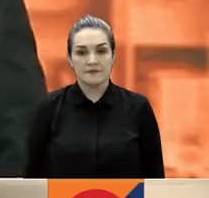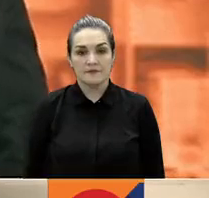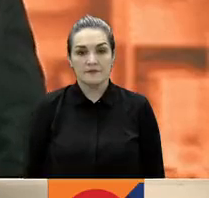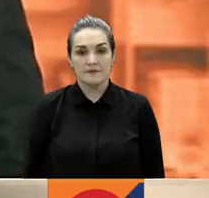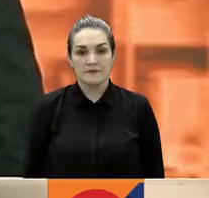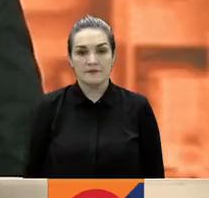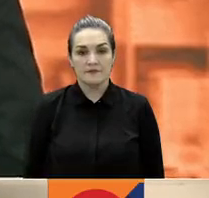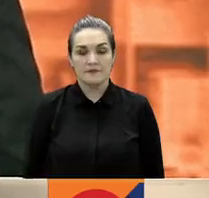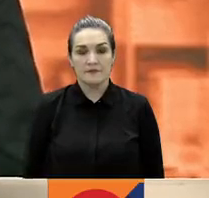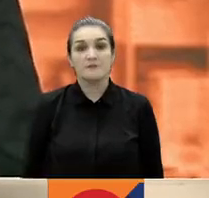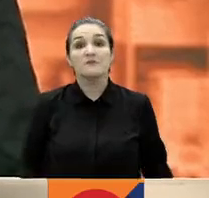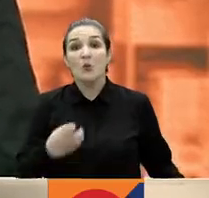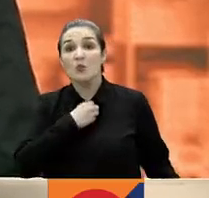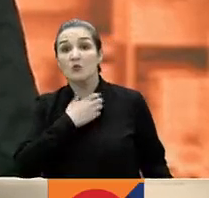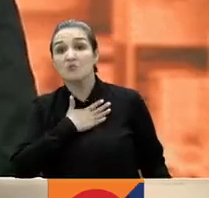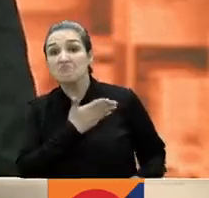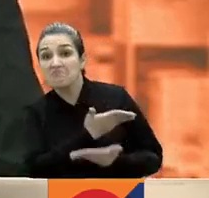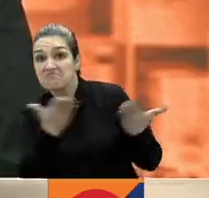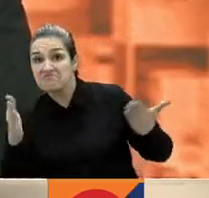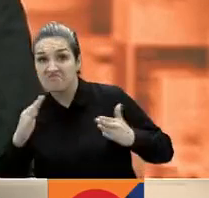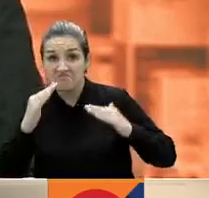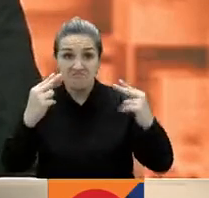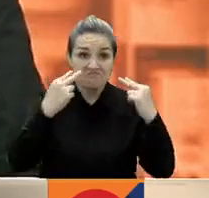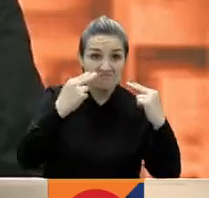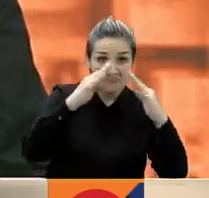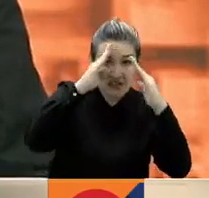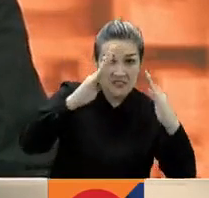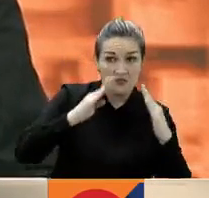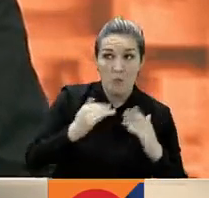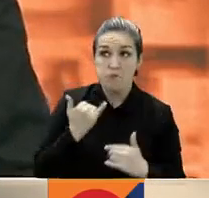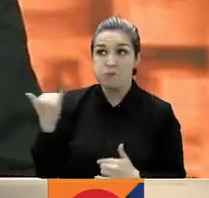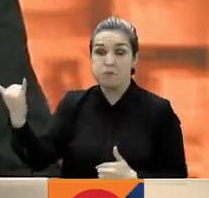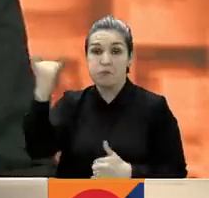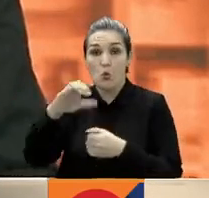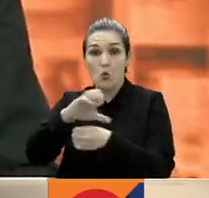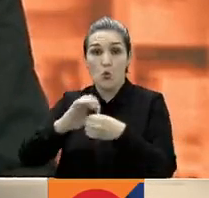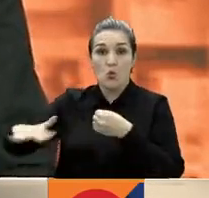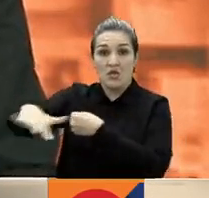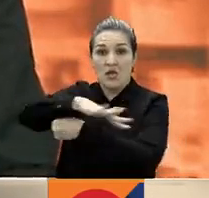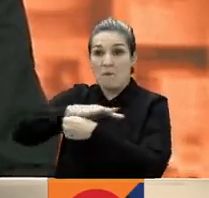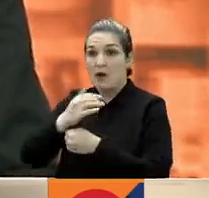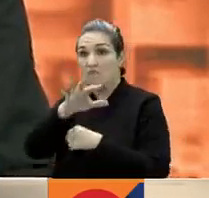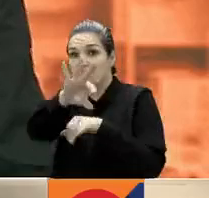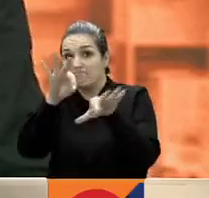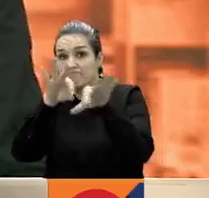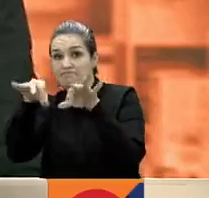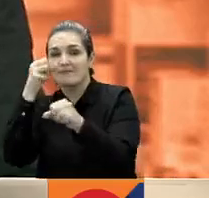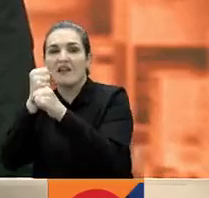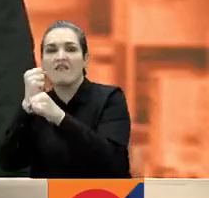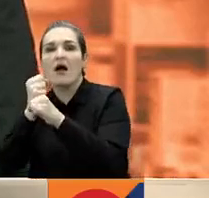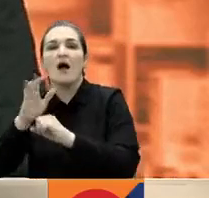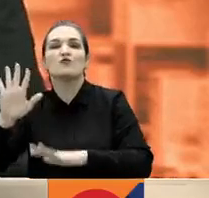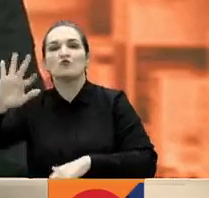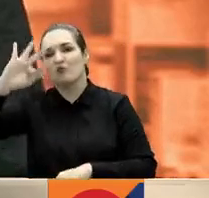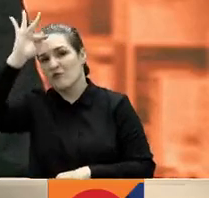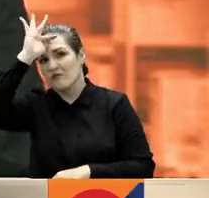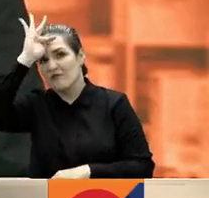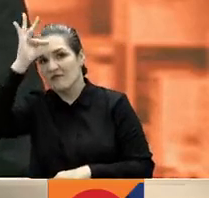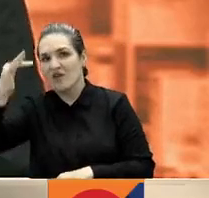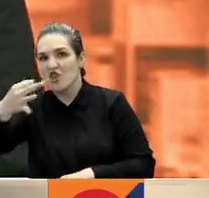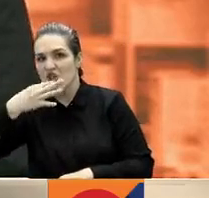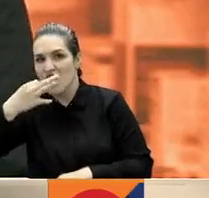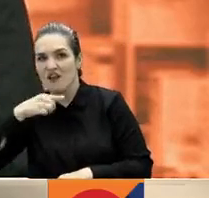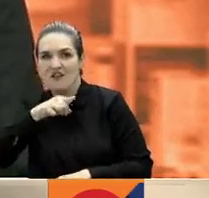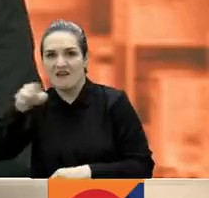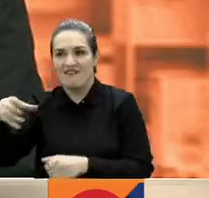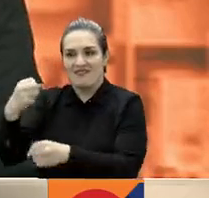Y llegamos a oportunidades, atentos porque hay vacantes en varios municipios de Cundinamarca para auxiliares en servicios farmacéuticos. Les contamos de qué se